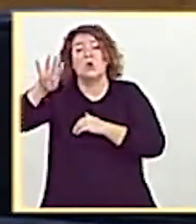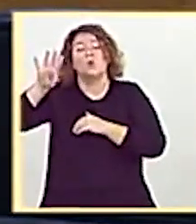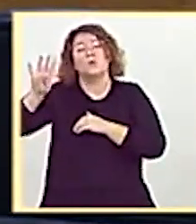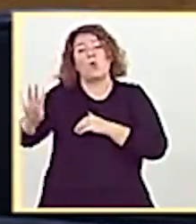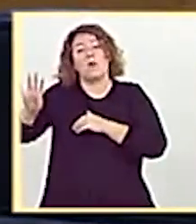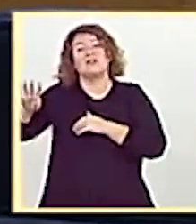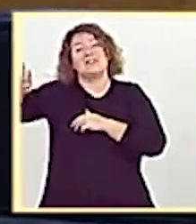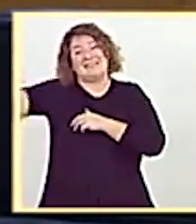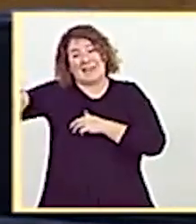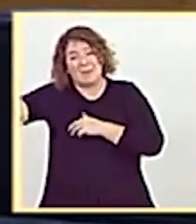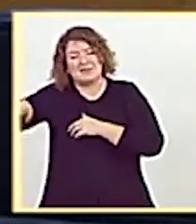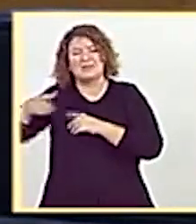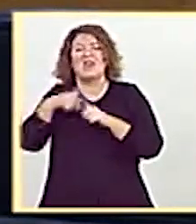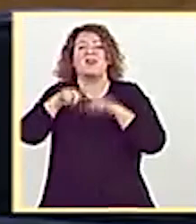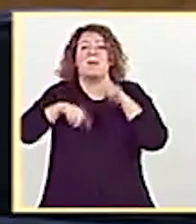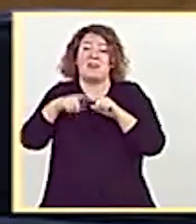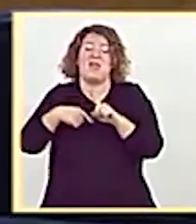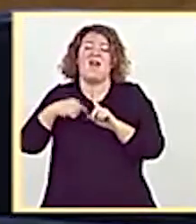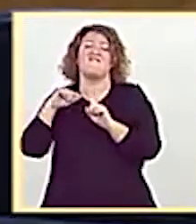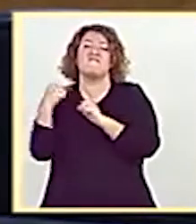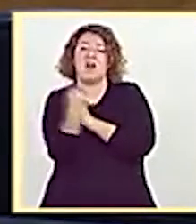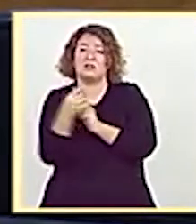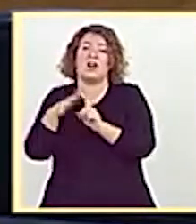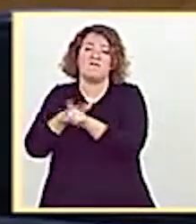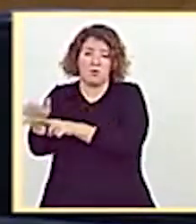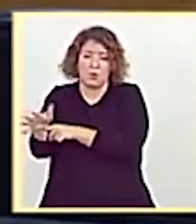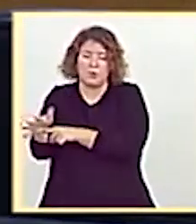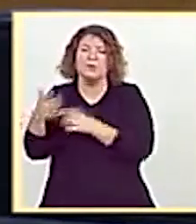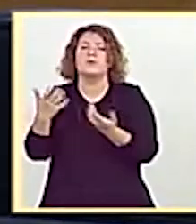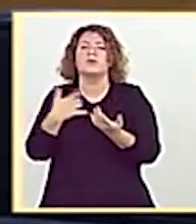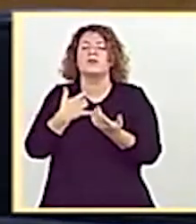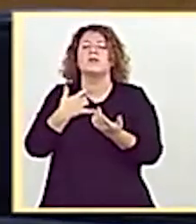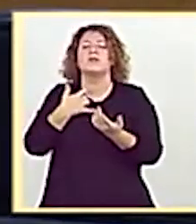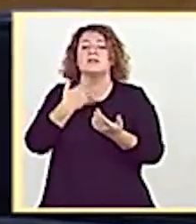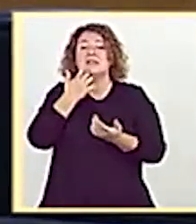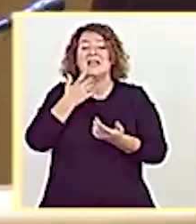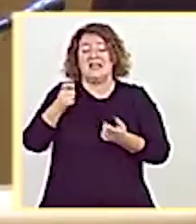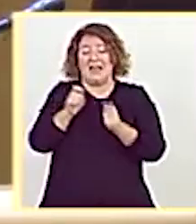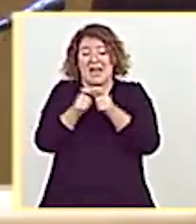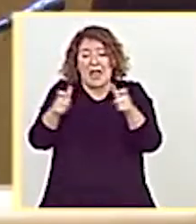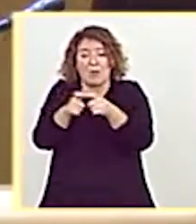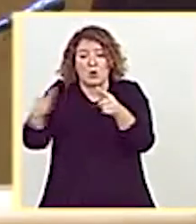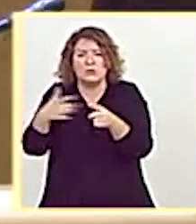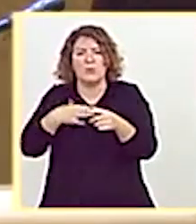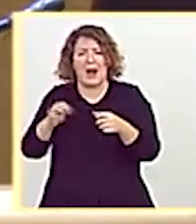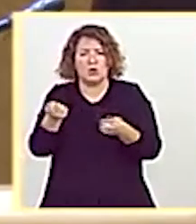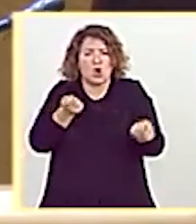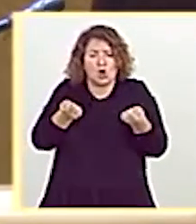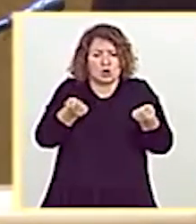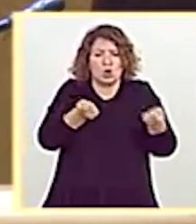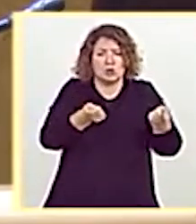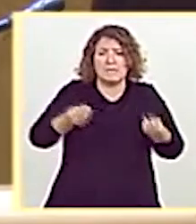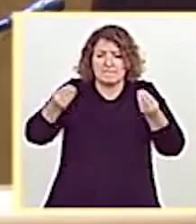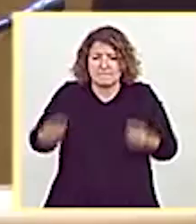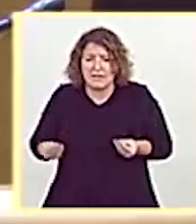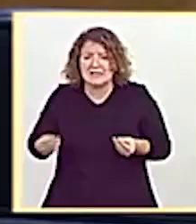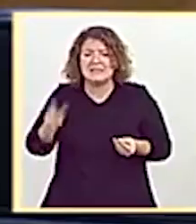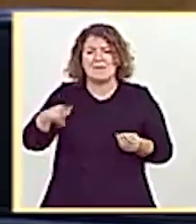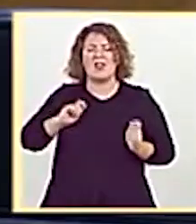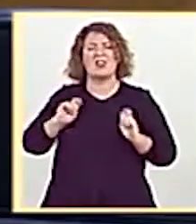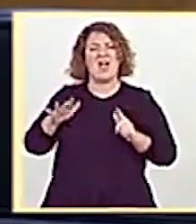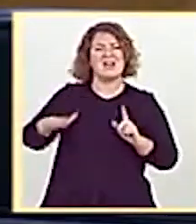principalmente de tres factores. La eficacia en controlar los rebrotes en nuestro país y garantizar entre todos un entorno de seguridad y de